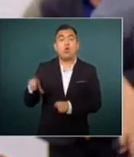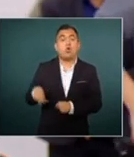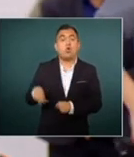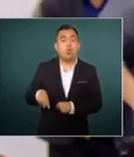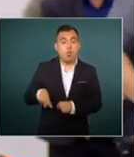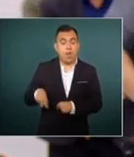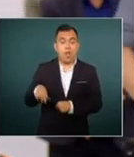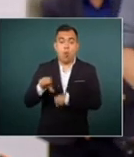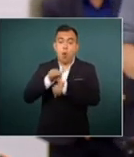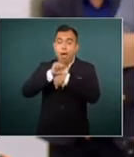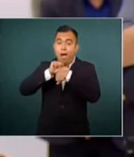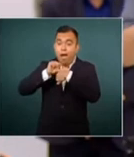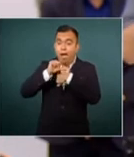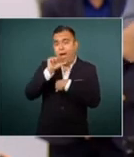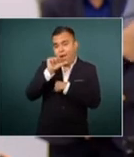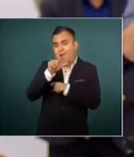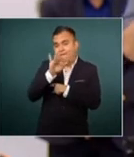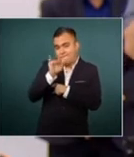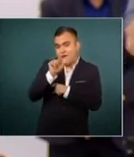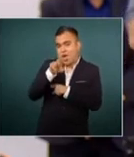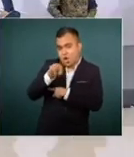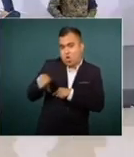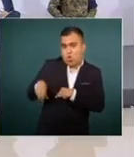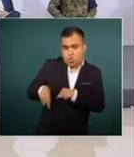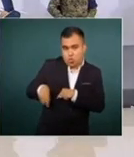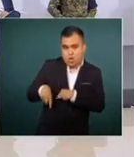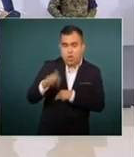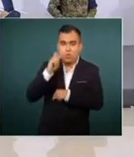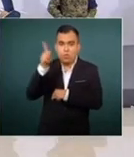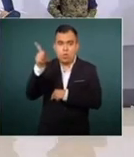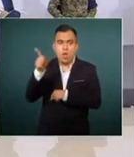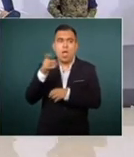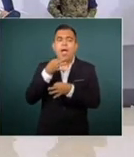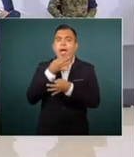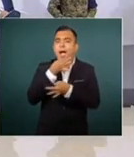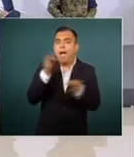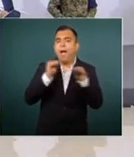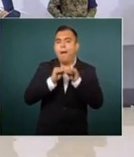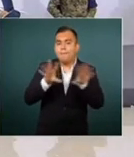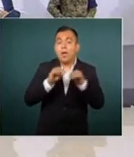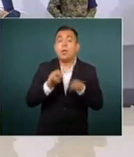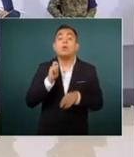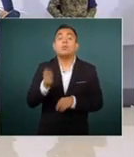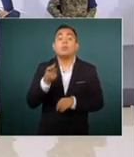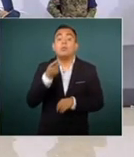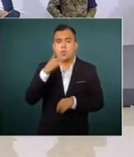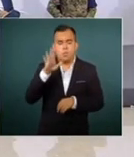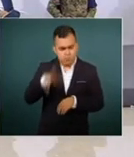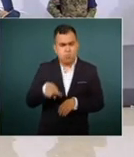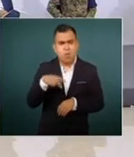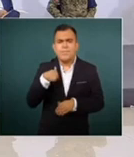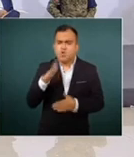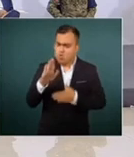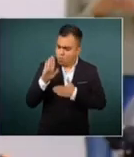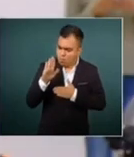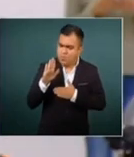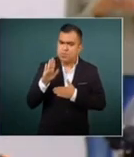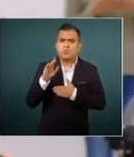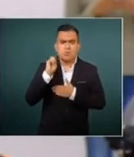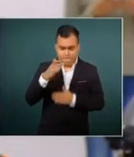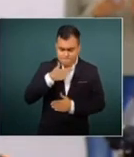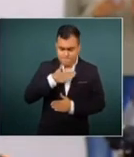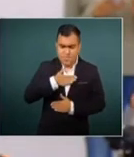Enrique Alfaro, citando cuando estaba en campañas, mencionó, mi compromiso es puntual, no va haber en mi